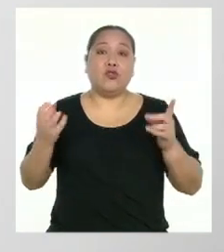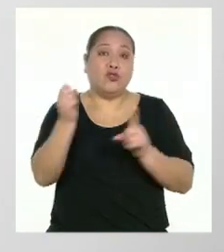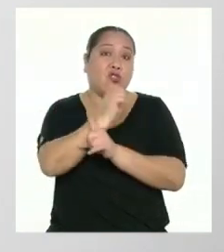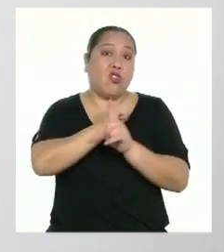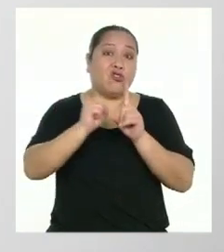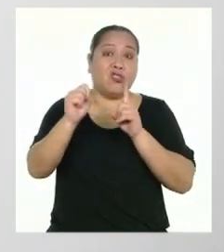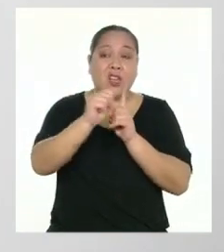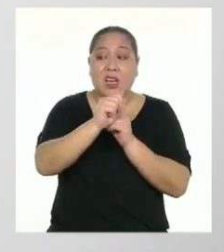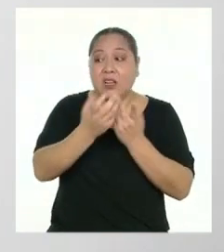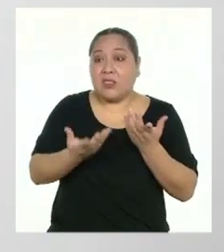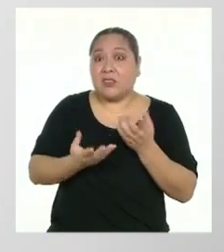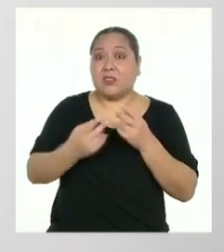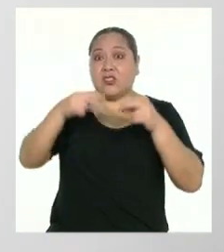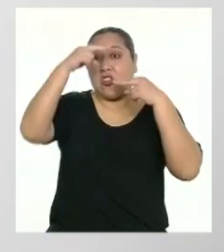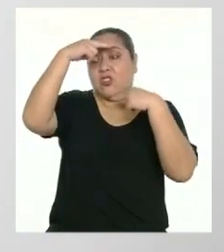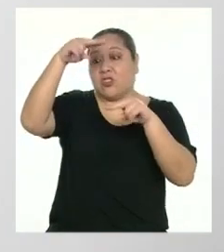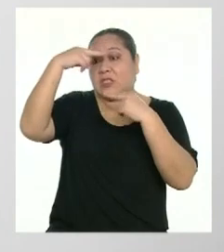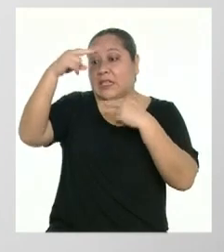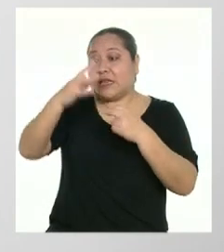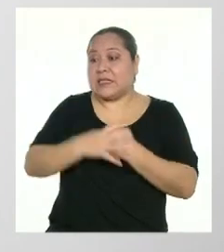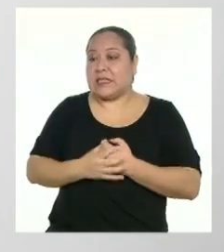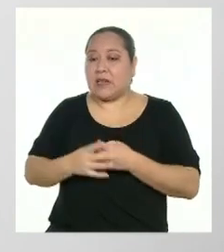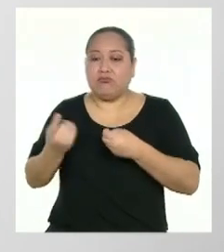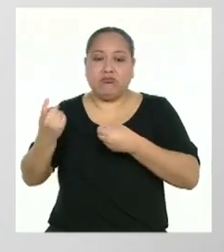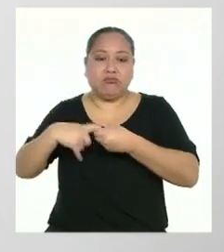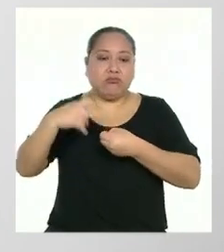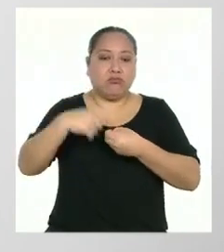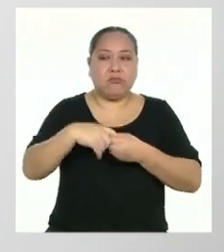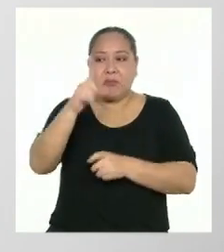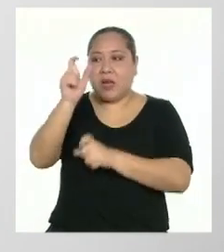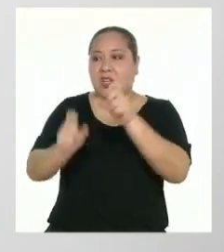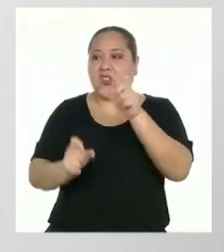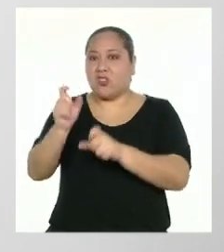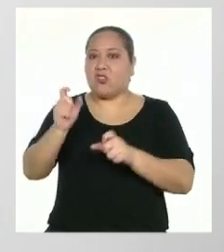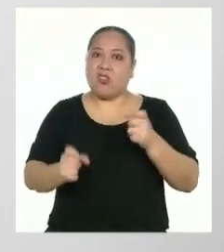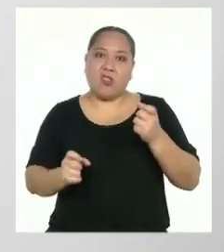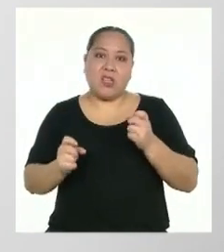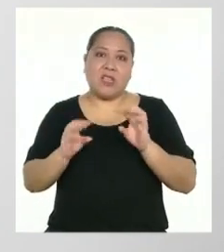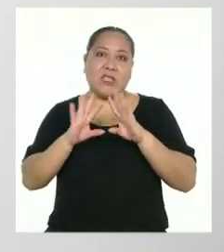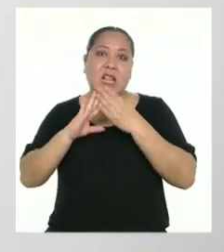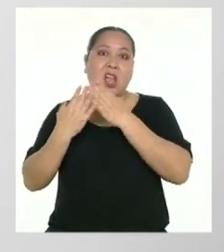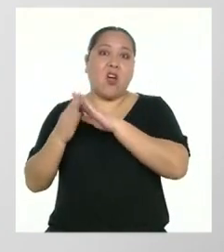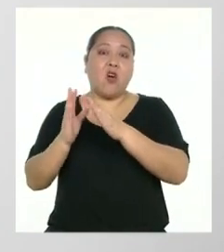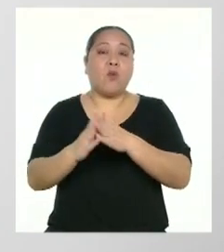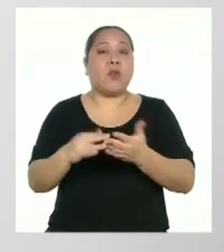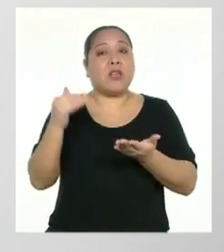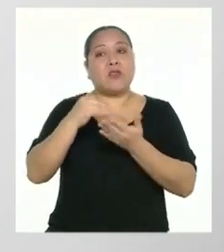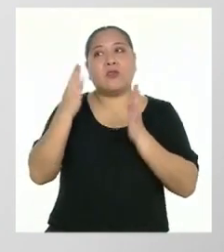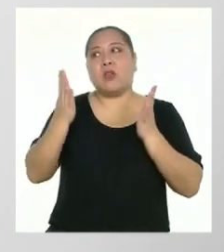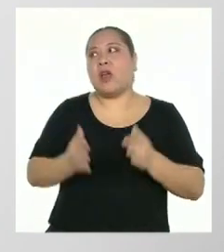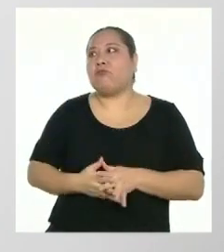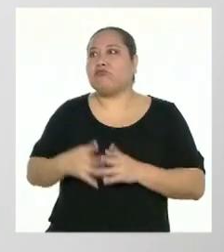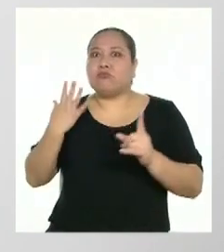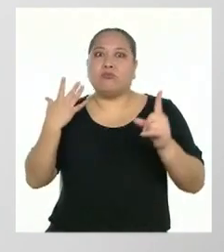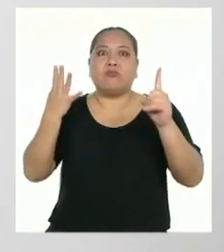noticias relacionadas con los miembros de la comunidad escolar, como los logros de los estudiantes y profesores dentro de la comunidad